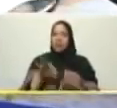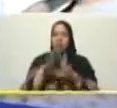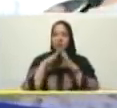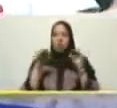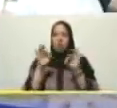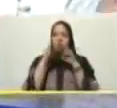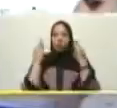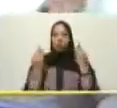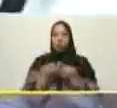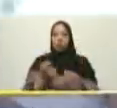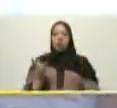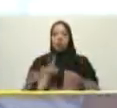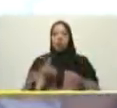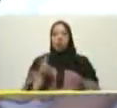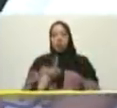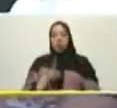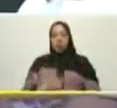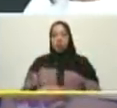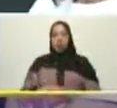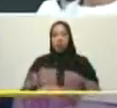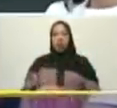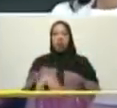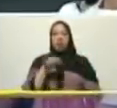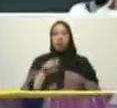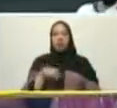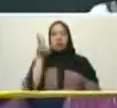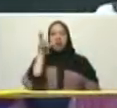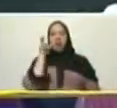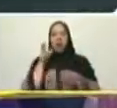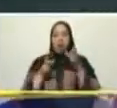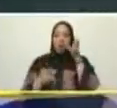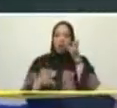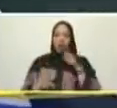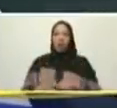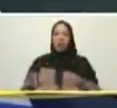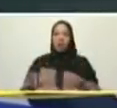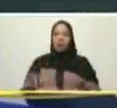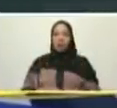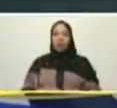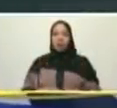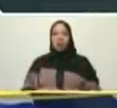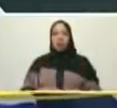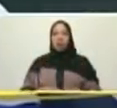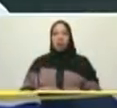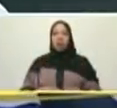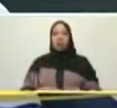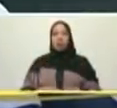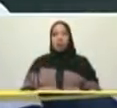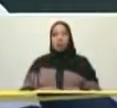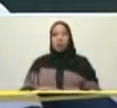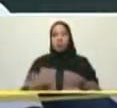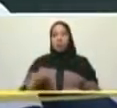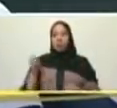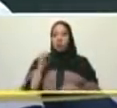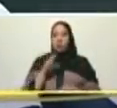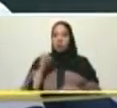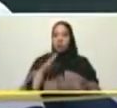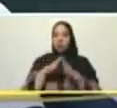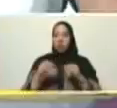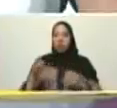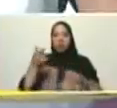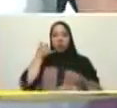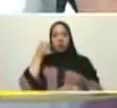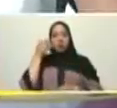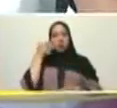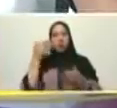a todos los que te están escuchando estás en cadena nacional y bueno un mensaje a nuestro presidente adelante